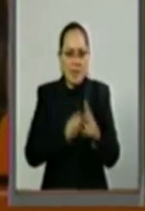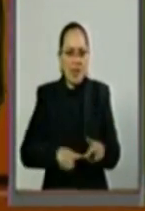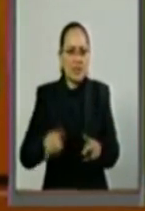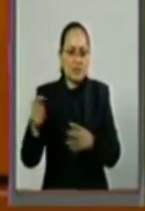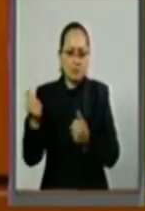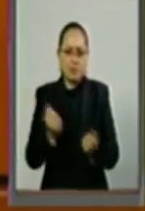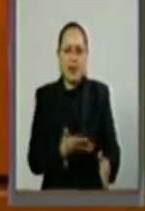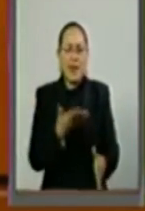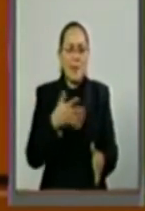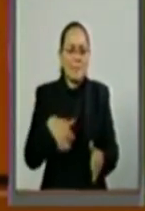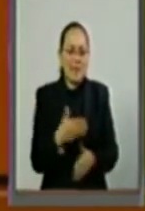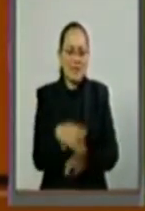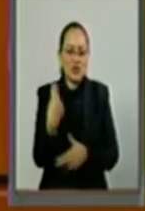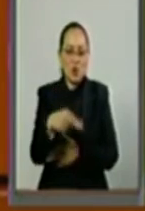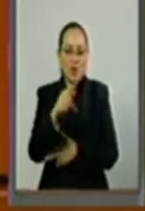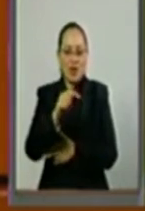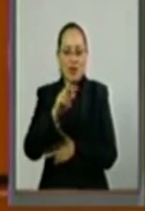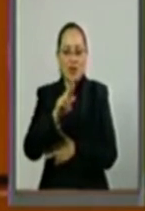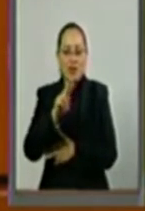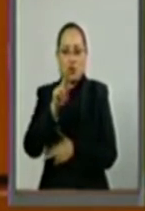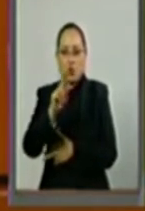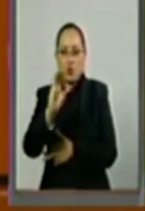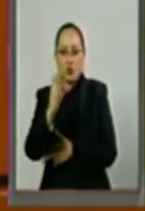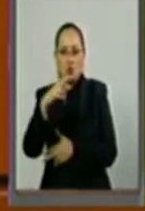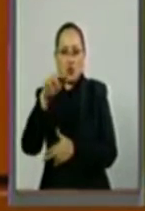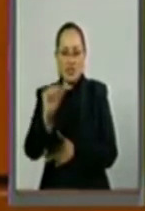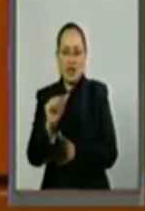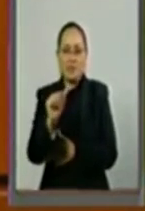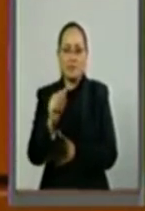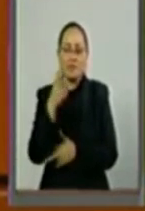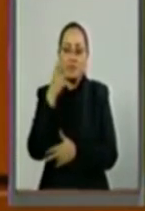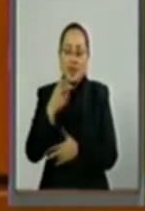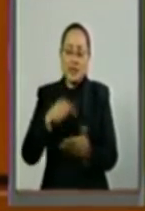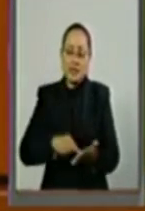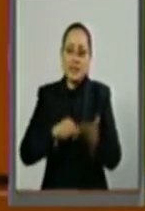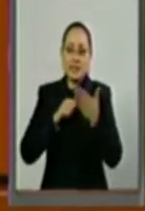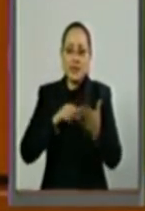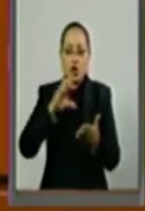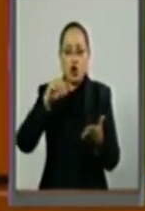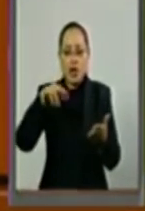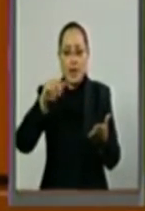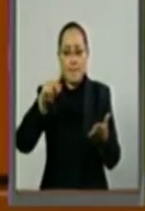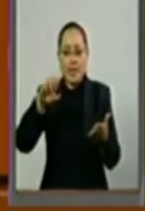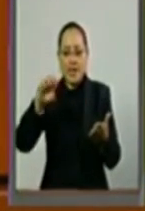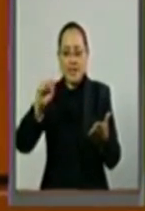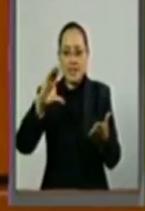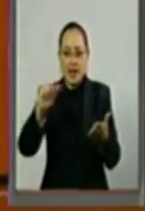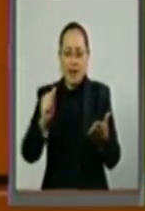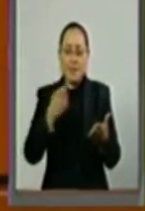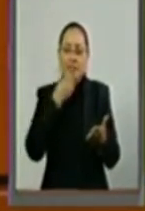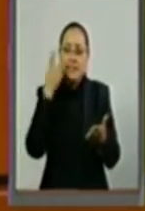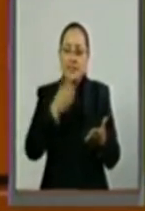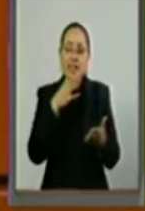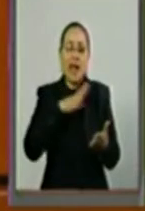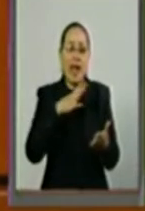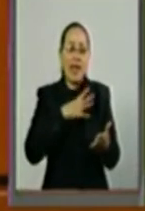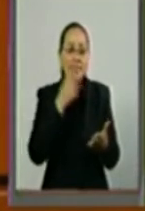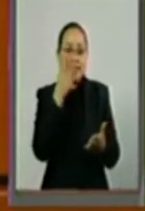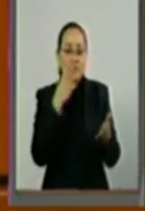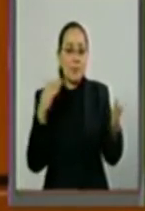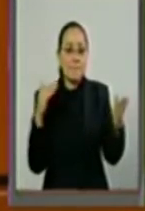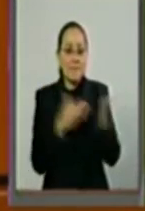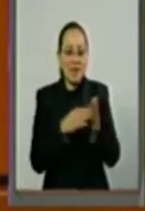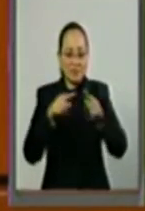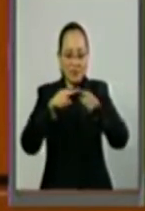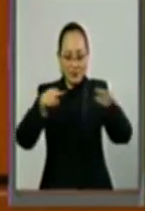nacional y de acuerdo a los datos oficiales de Conapesca, actualmente existen más de 3 mil granjas acuícolas en nuestro